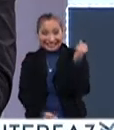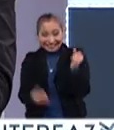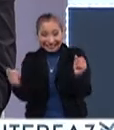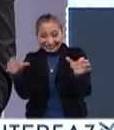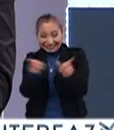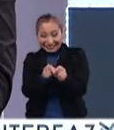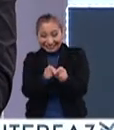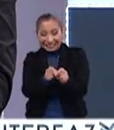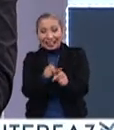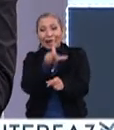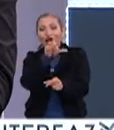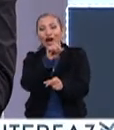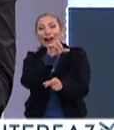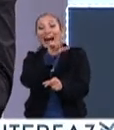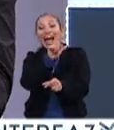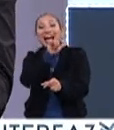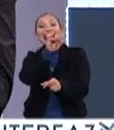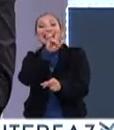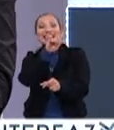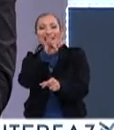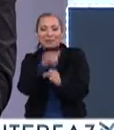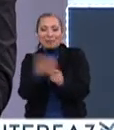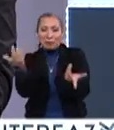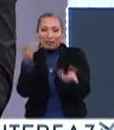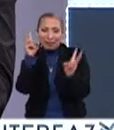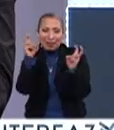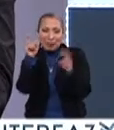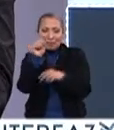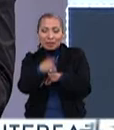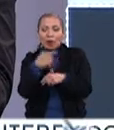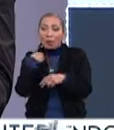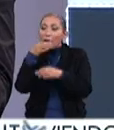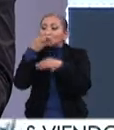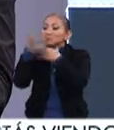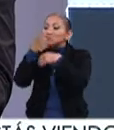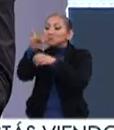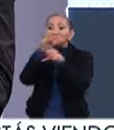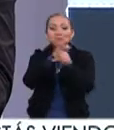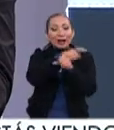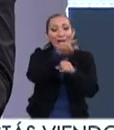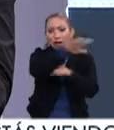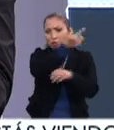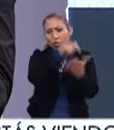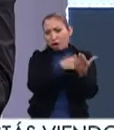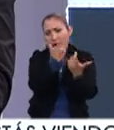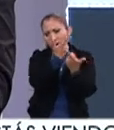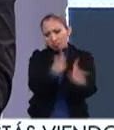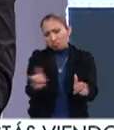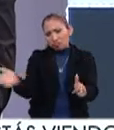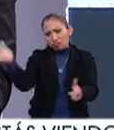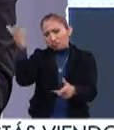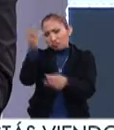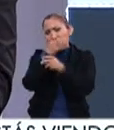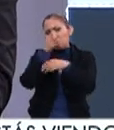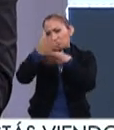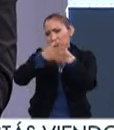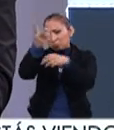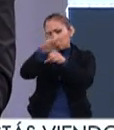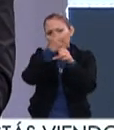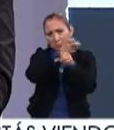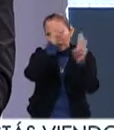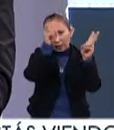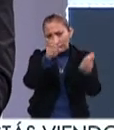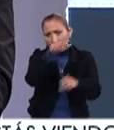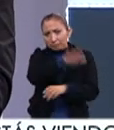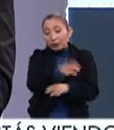hicimos como, pues digamos, con ese tema es convocar, el Abierto es una plataforma abierta que convoca bajo esa temática,